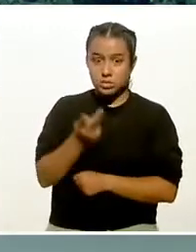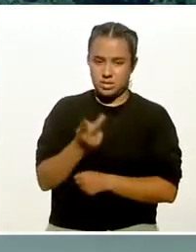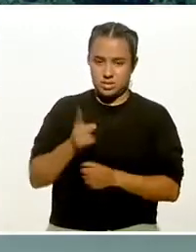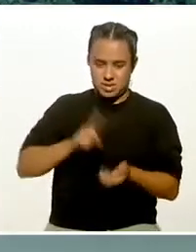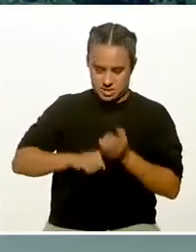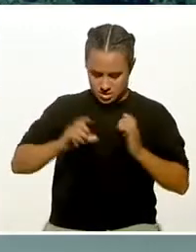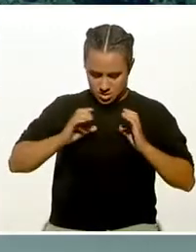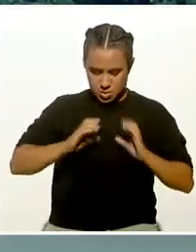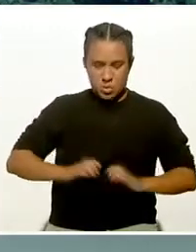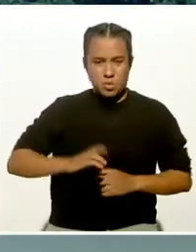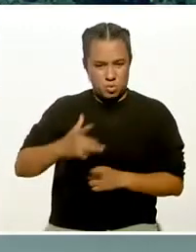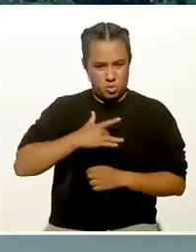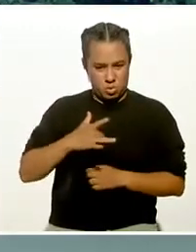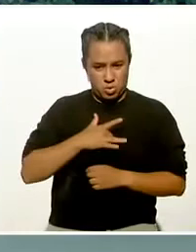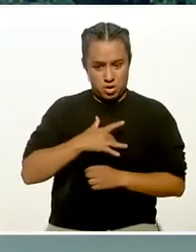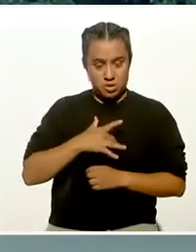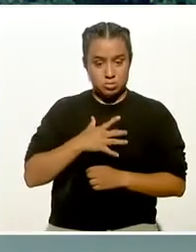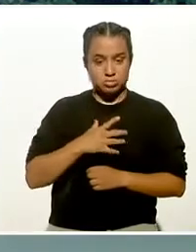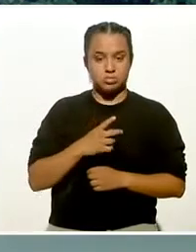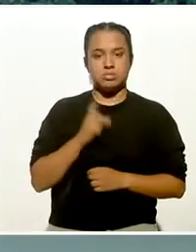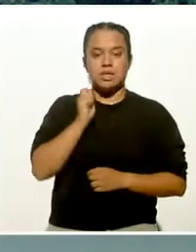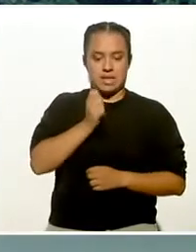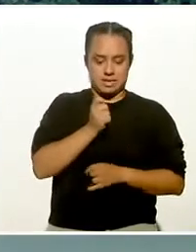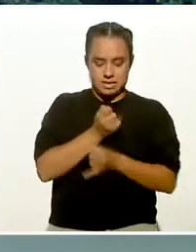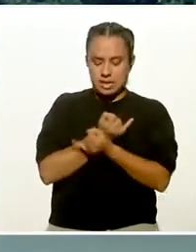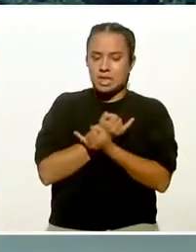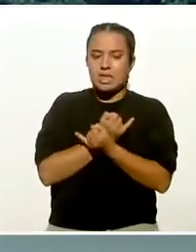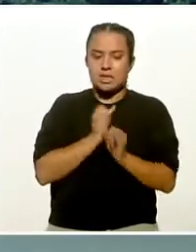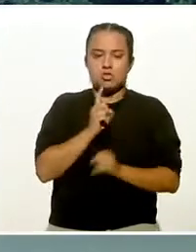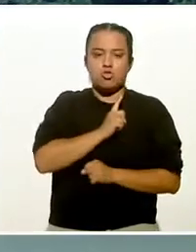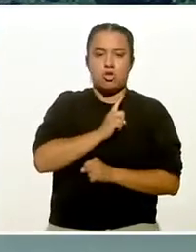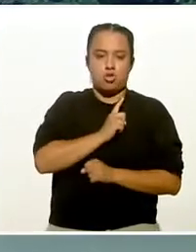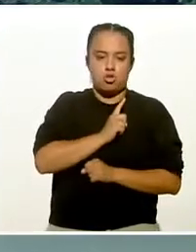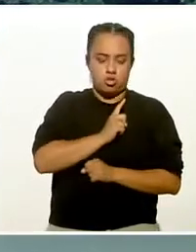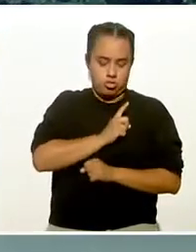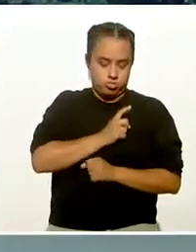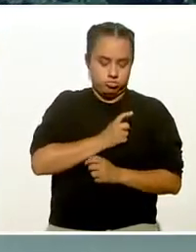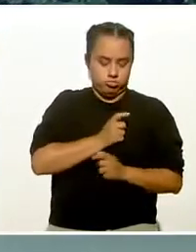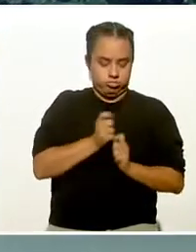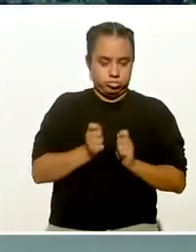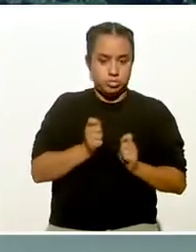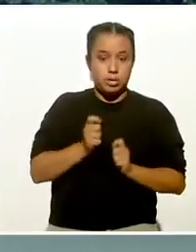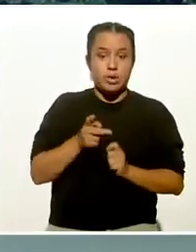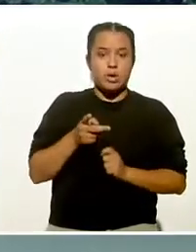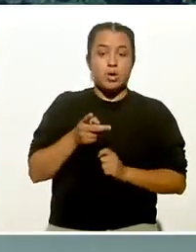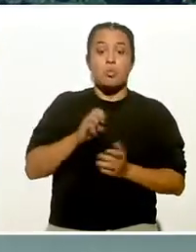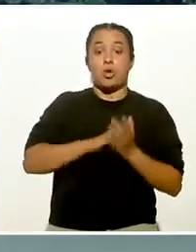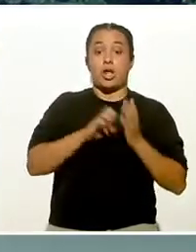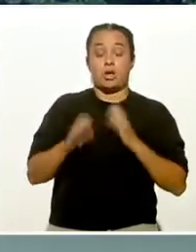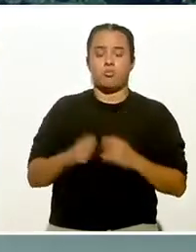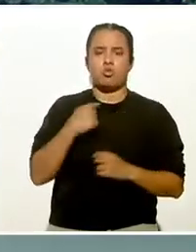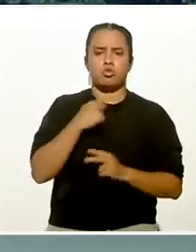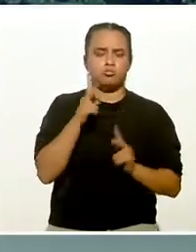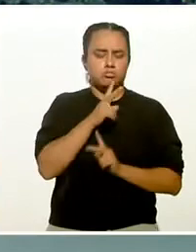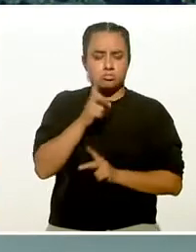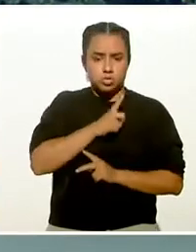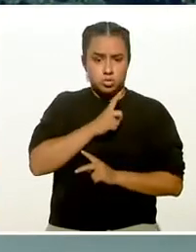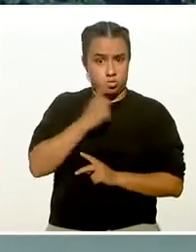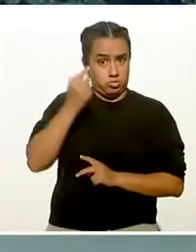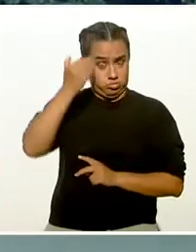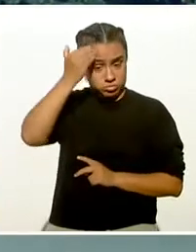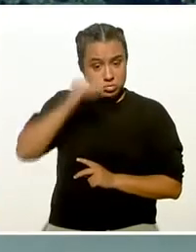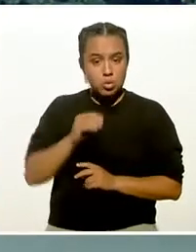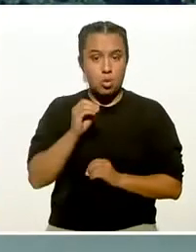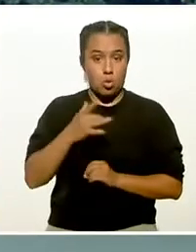cardiovascular es autónomo. Es autónomo, es decir, se maneja solito. Tú no estás consciente ahorita de que estás respirando ni estás consciente de que tu